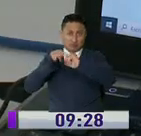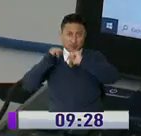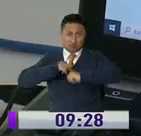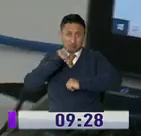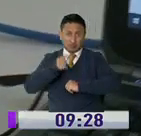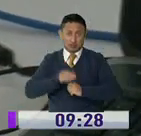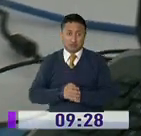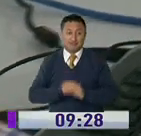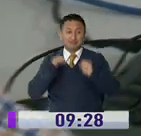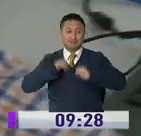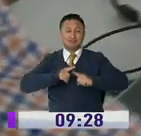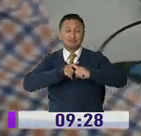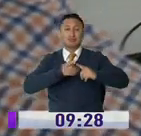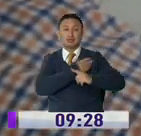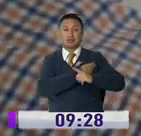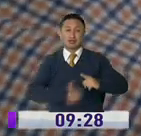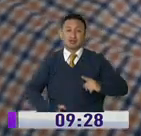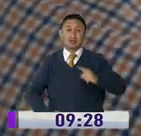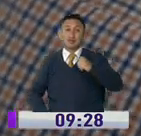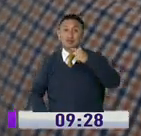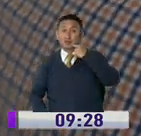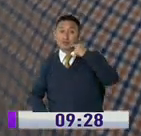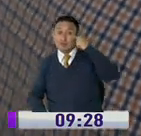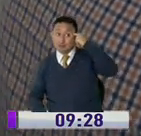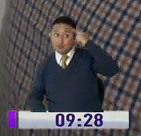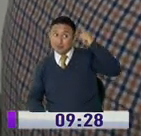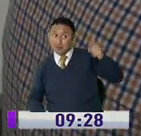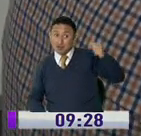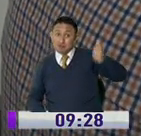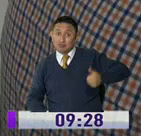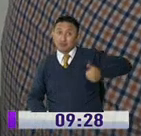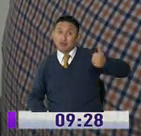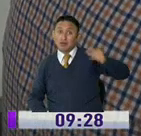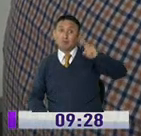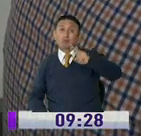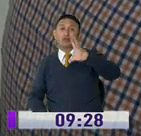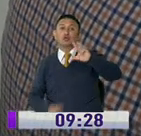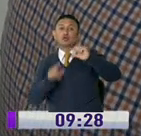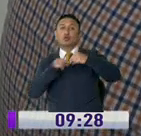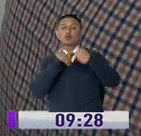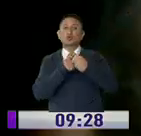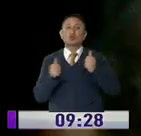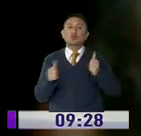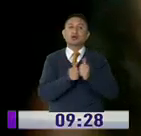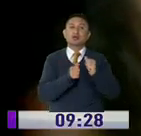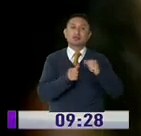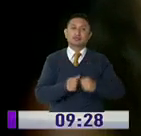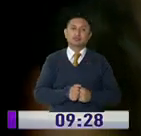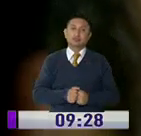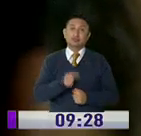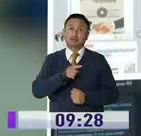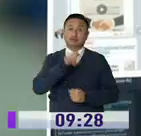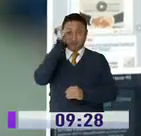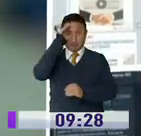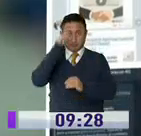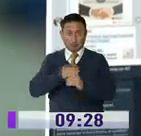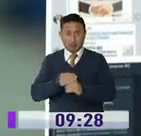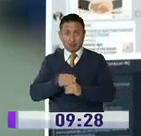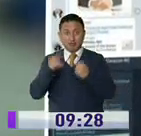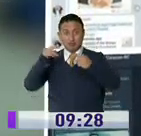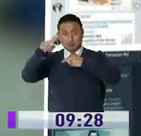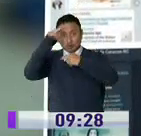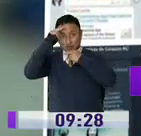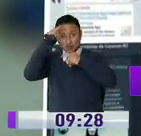Argumenta que el expresidente Rafael Correa estaría al frente de 25 grupos afines al correísmo, dedicados a publicar